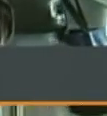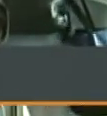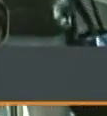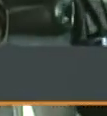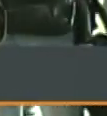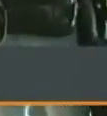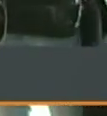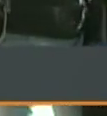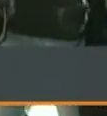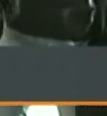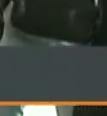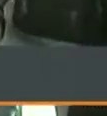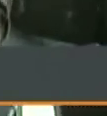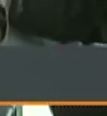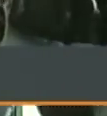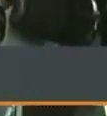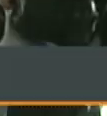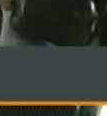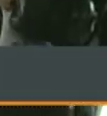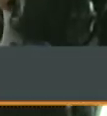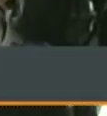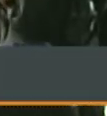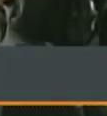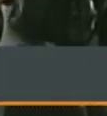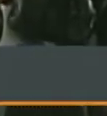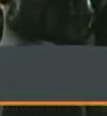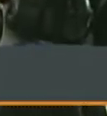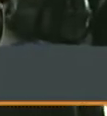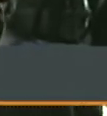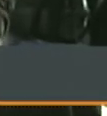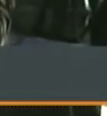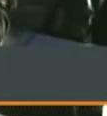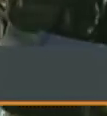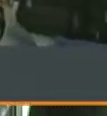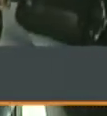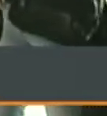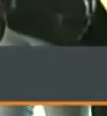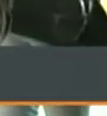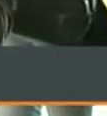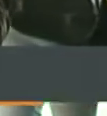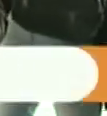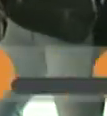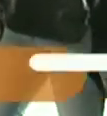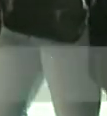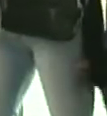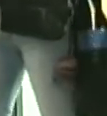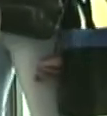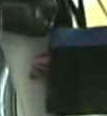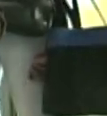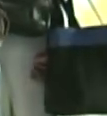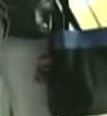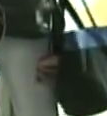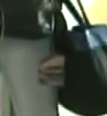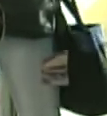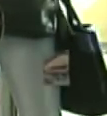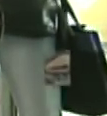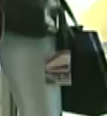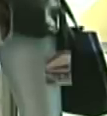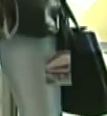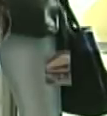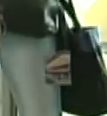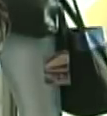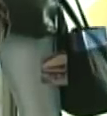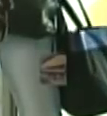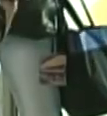esto a propósito a la situación que se ha presentado con algunos partidos de la mesa de la unidad democrática exactamente primero justicia y voluntad popular quienes